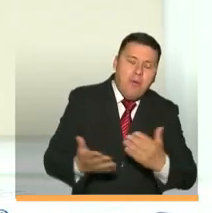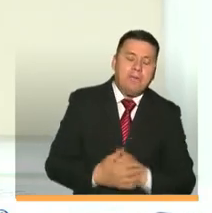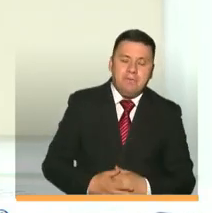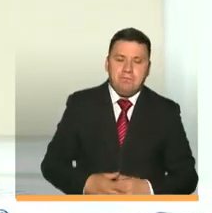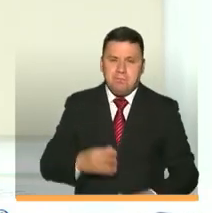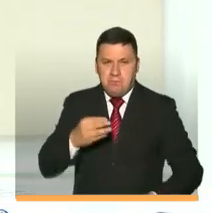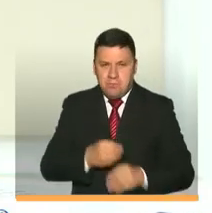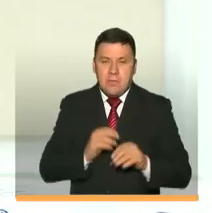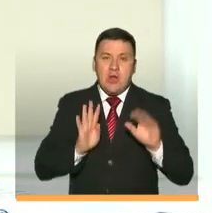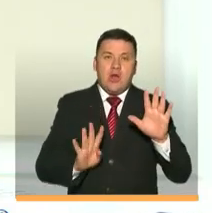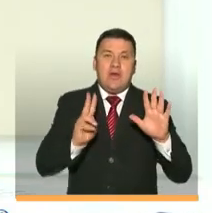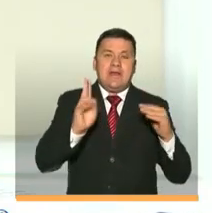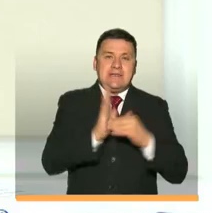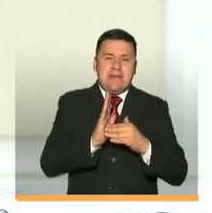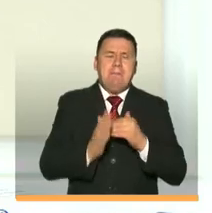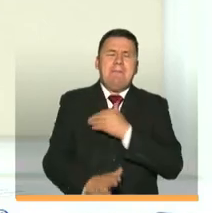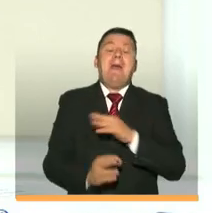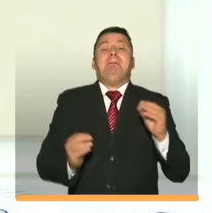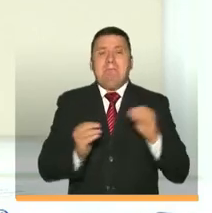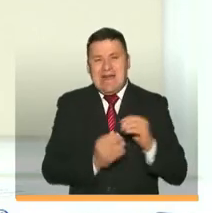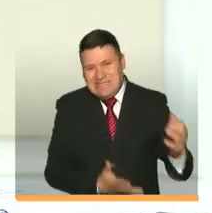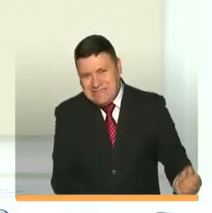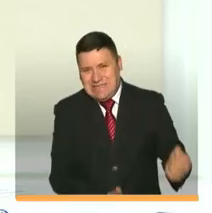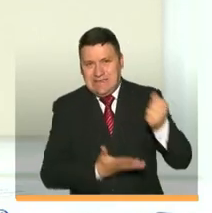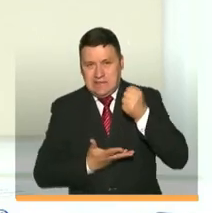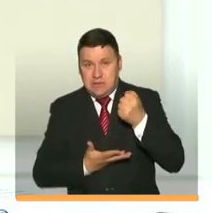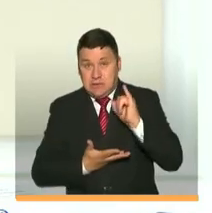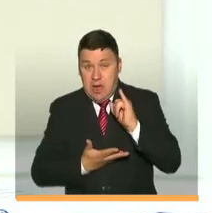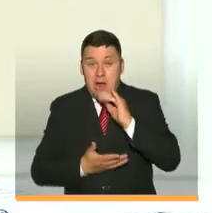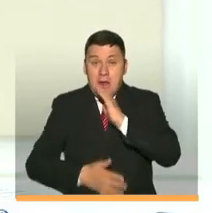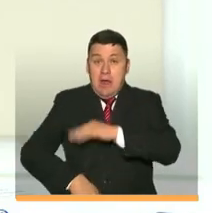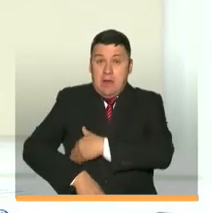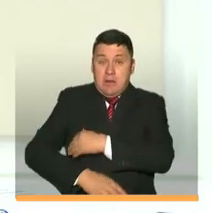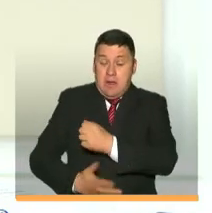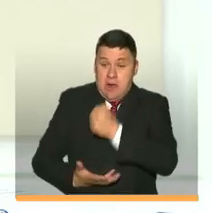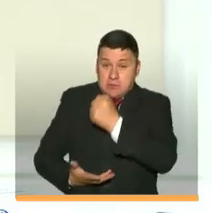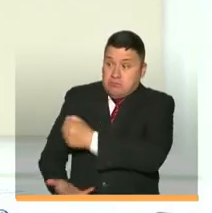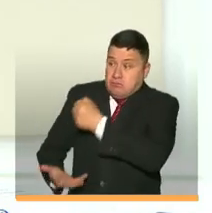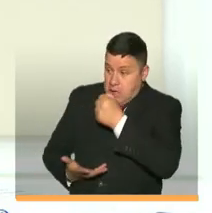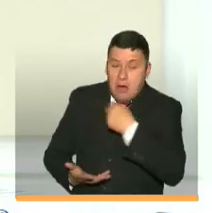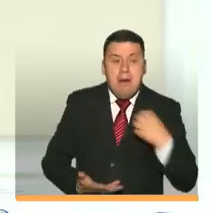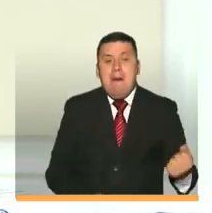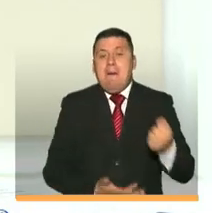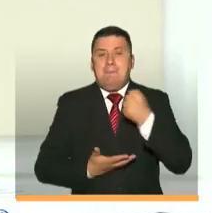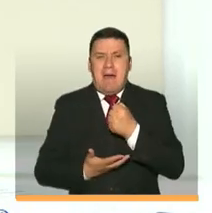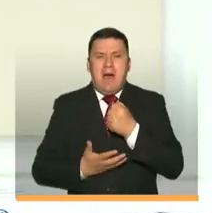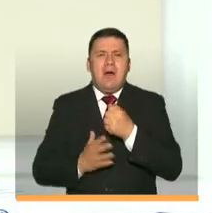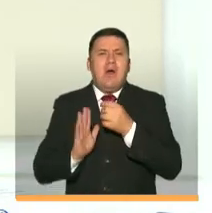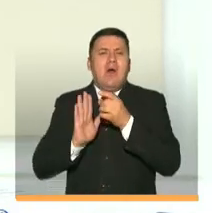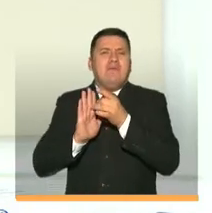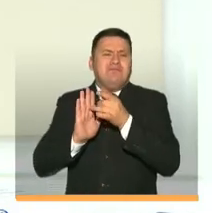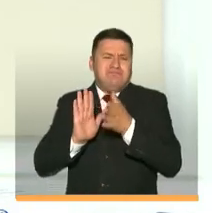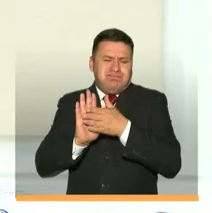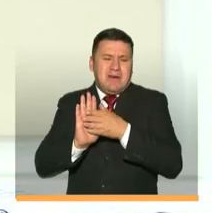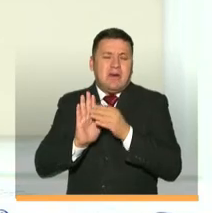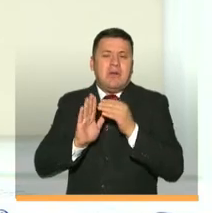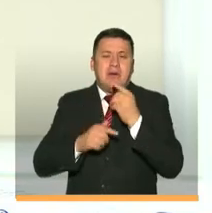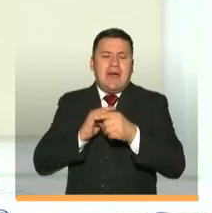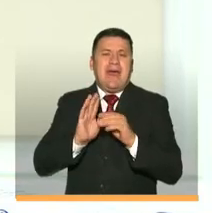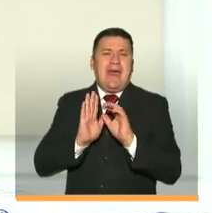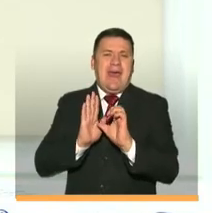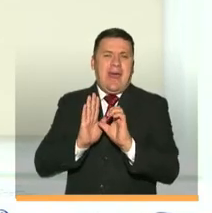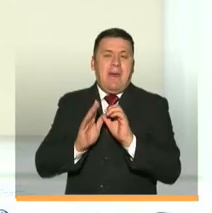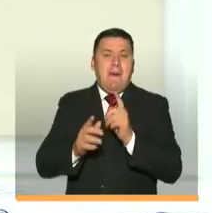Hoy se sumaron 97 mil millones a los recursos que ya nos había entregado el Ministerio de Hacienda para apoyar Generación E, que cubre matrícula y